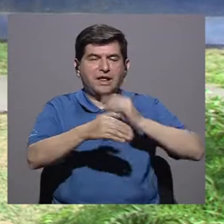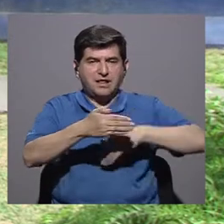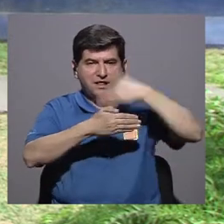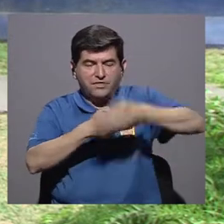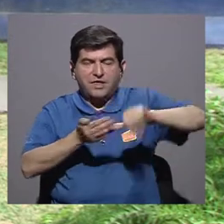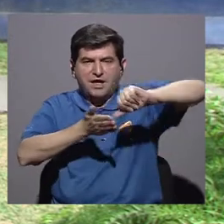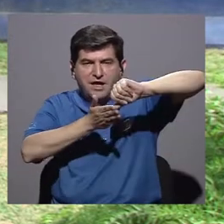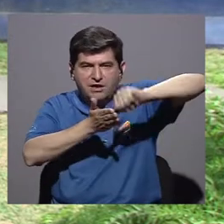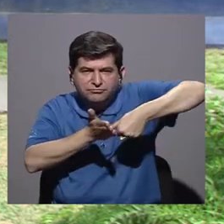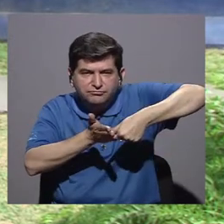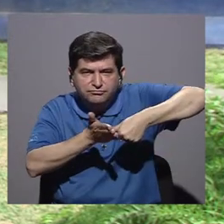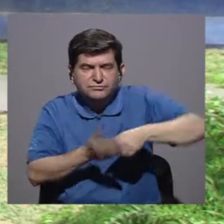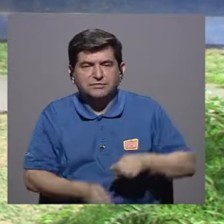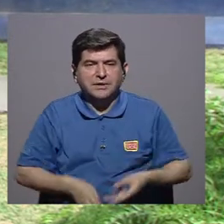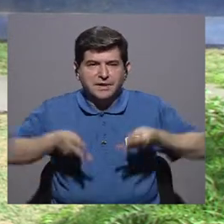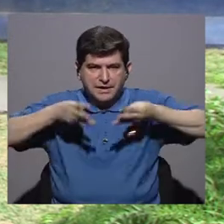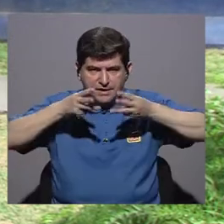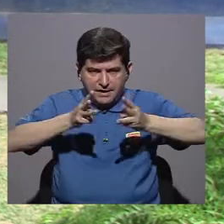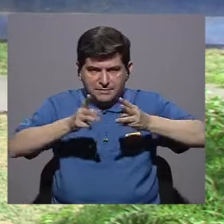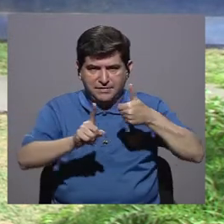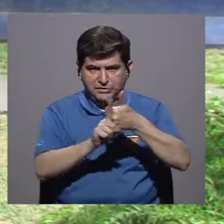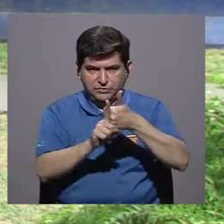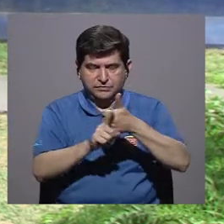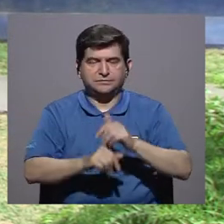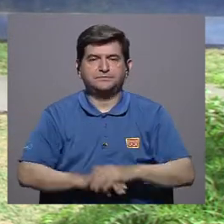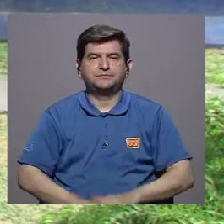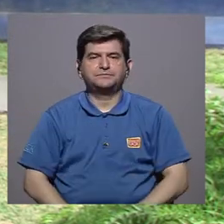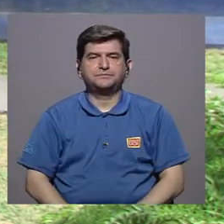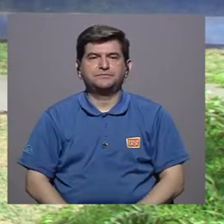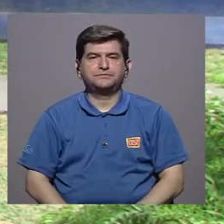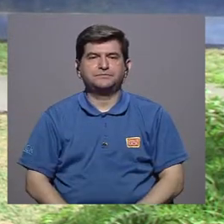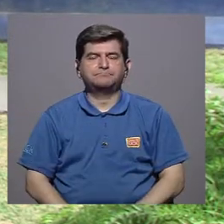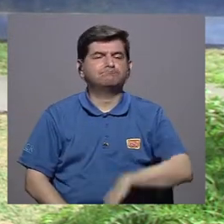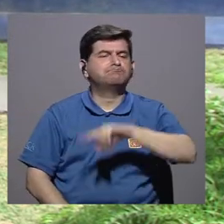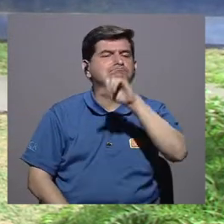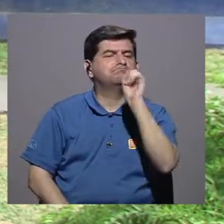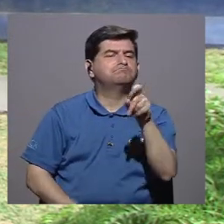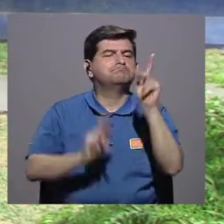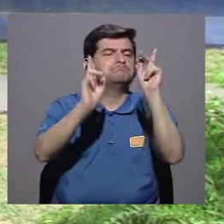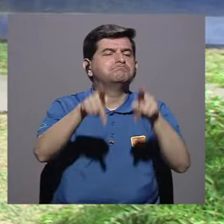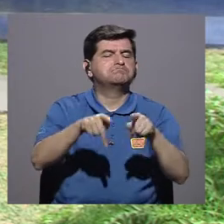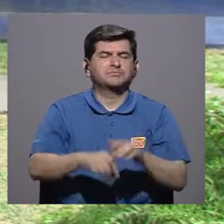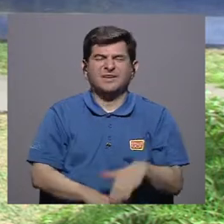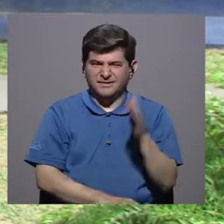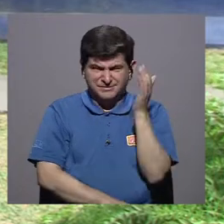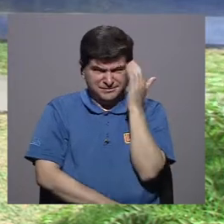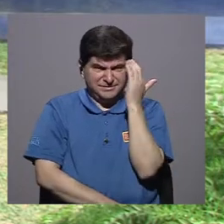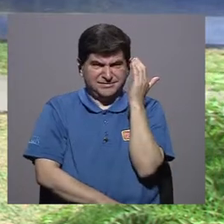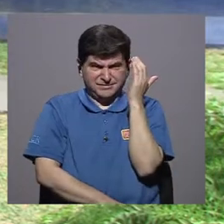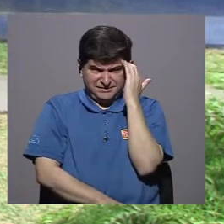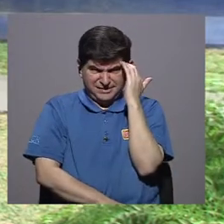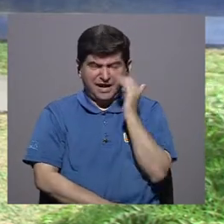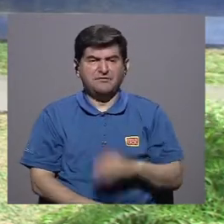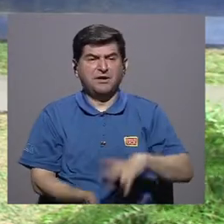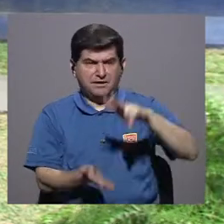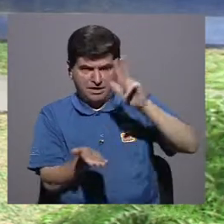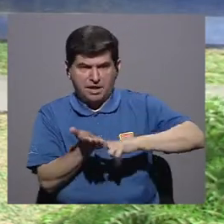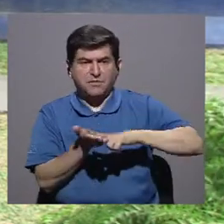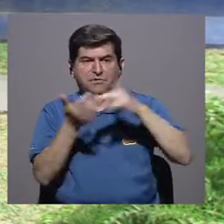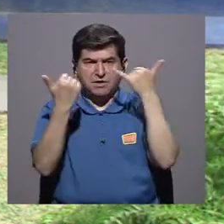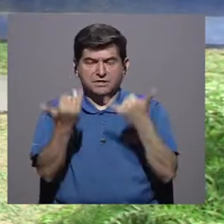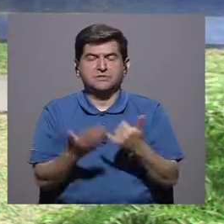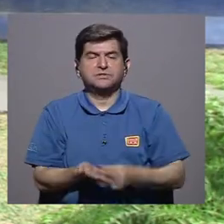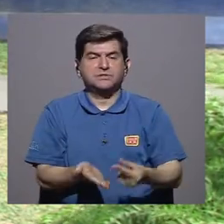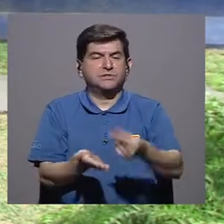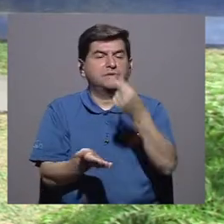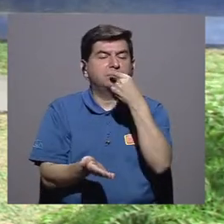enfatizar más que todo en este método anticonceptivo. Y se le preguntó a las personas si conocían que se había probado la píldora del